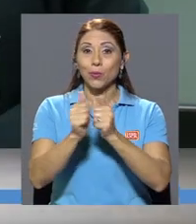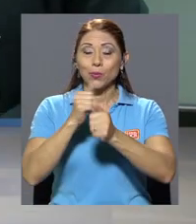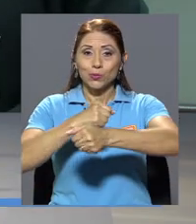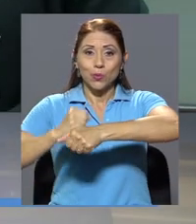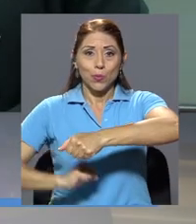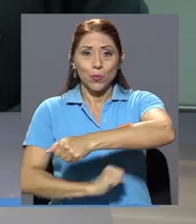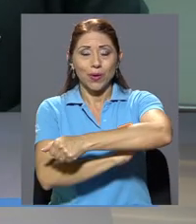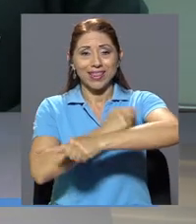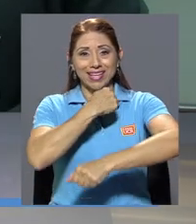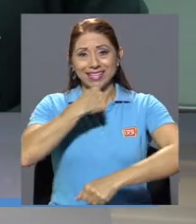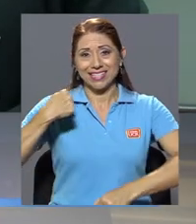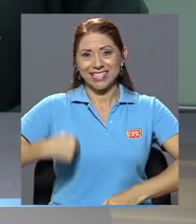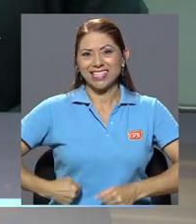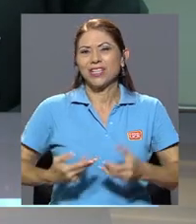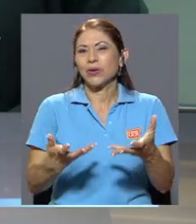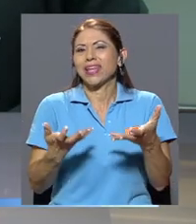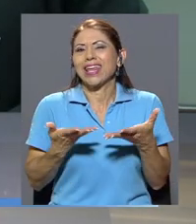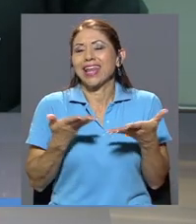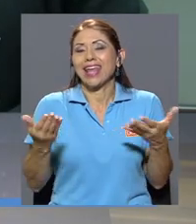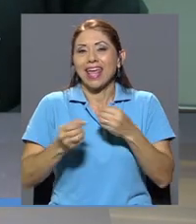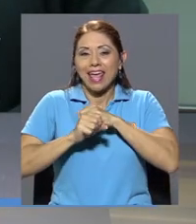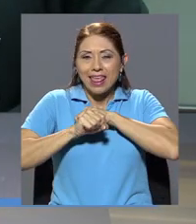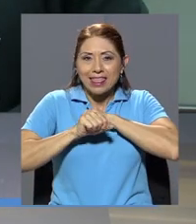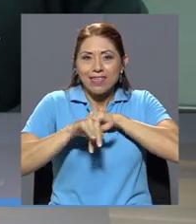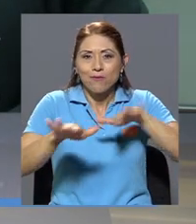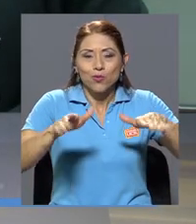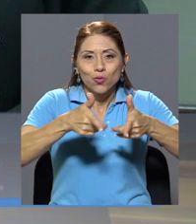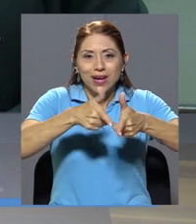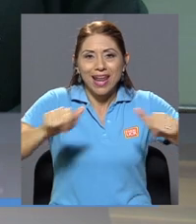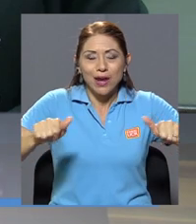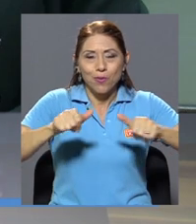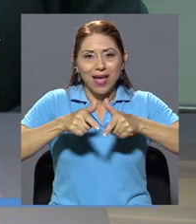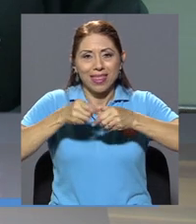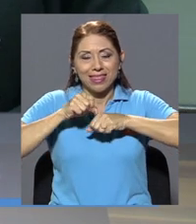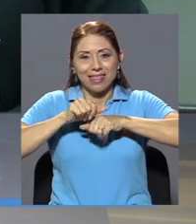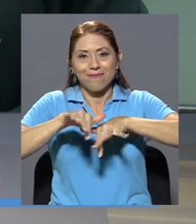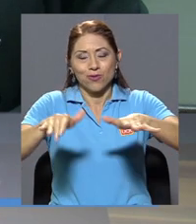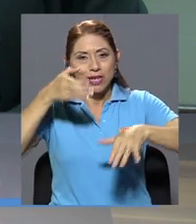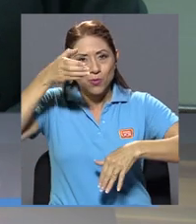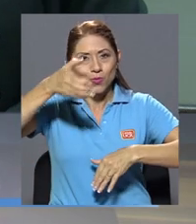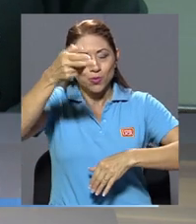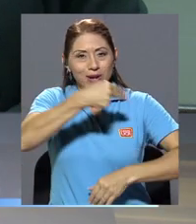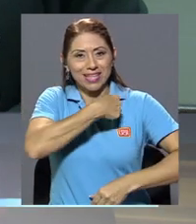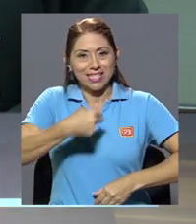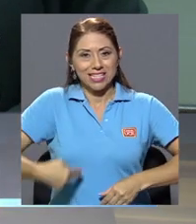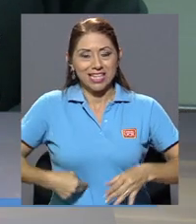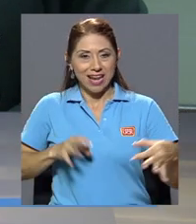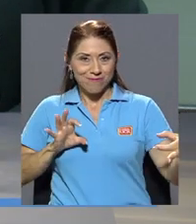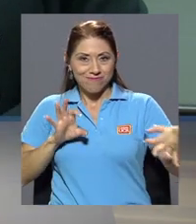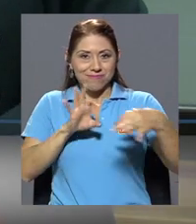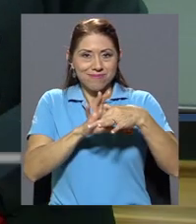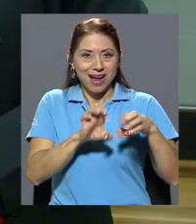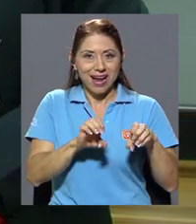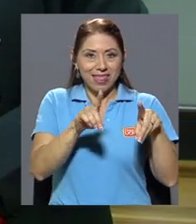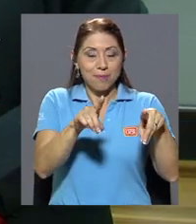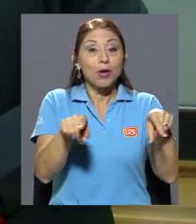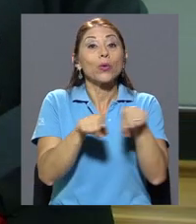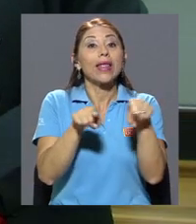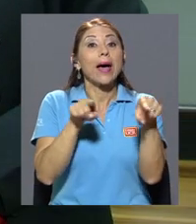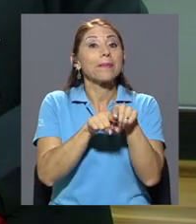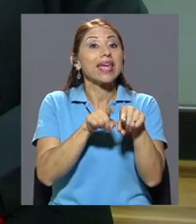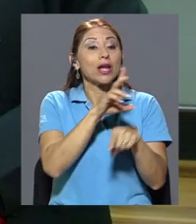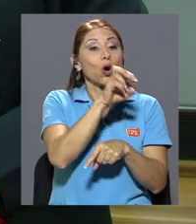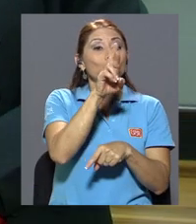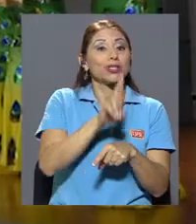Chino lo que pretende es difundir lengua y cultura china en un marco académico y también entender puentes